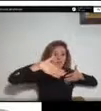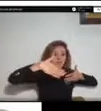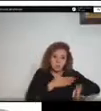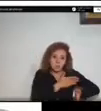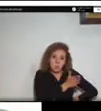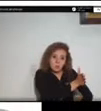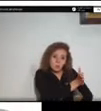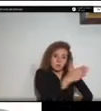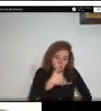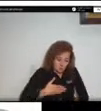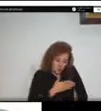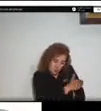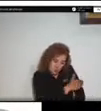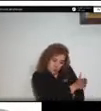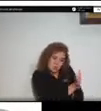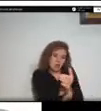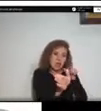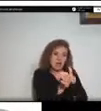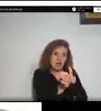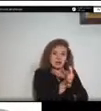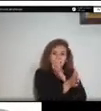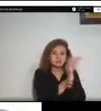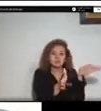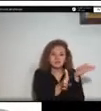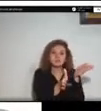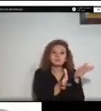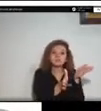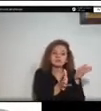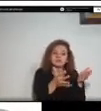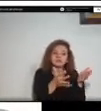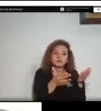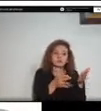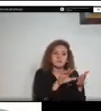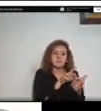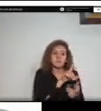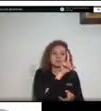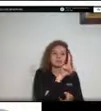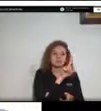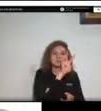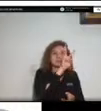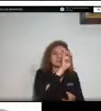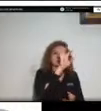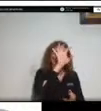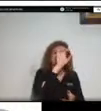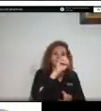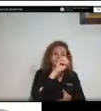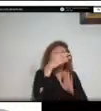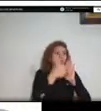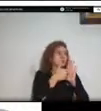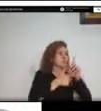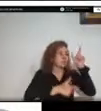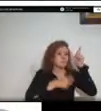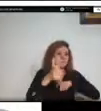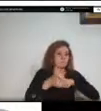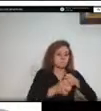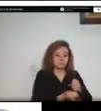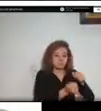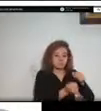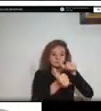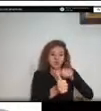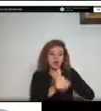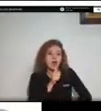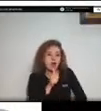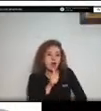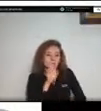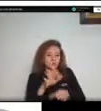ubicada la bocatoma que abastece cerca de 180 mil personas en el municipio de Tumaco la bocatoma que surte al